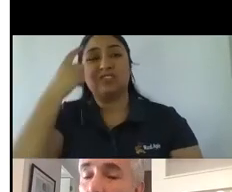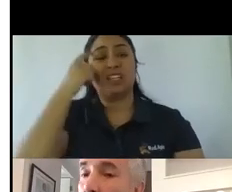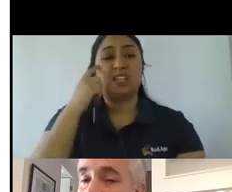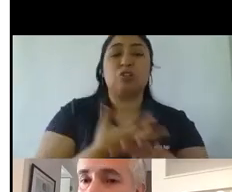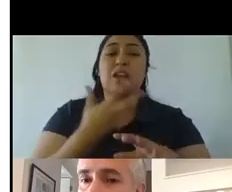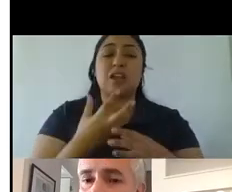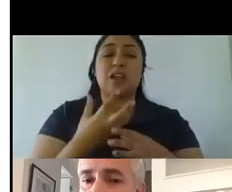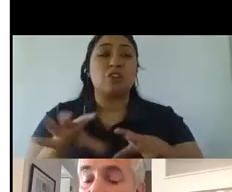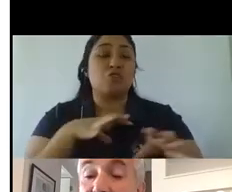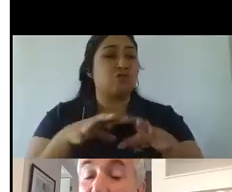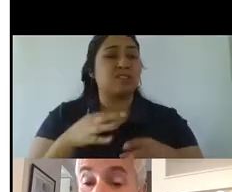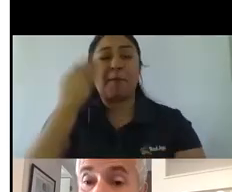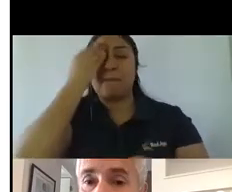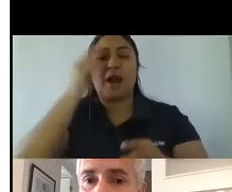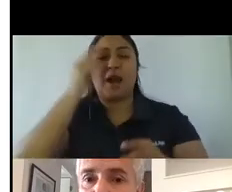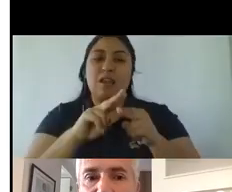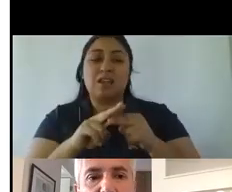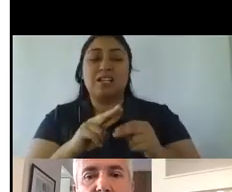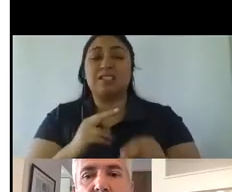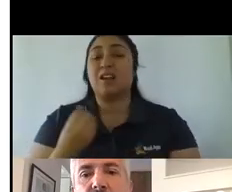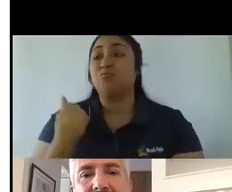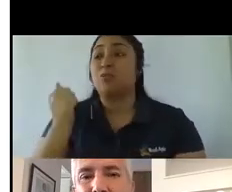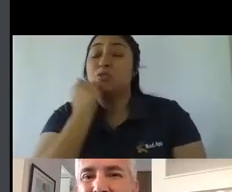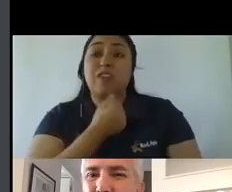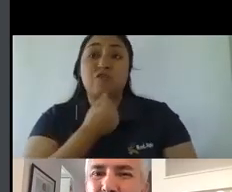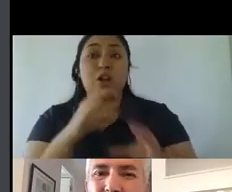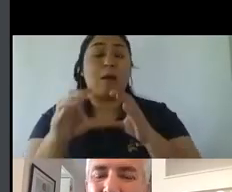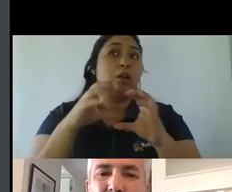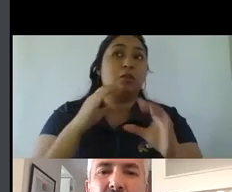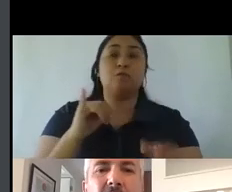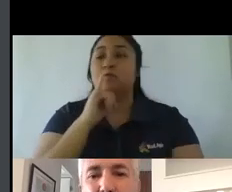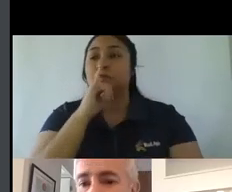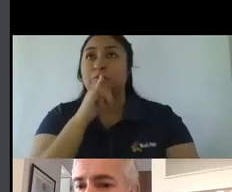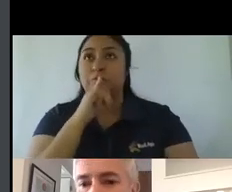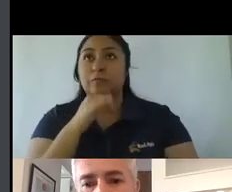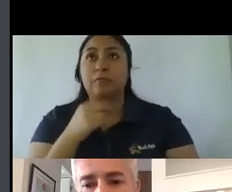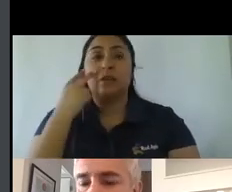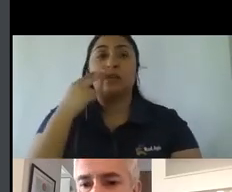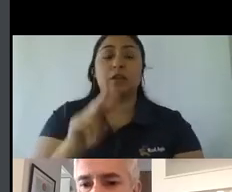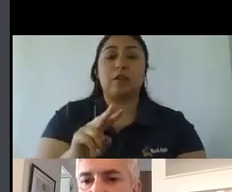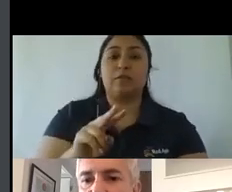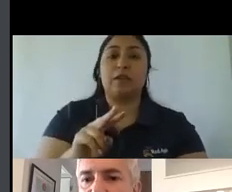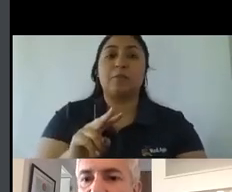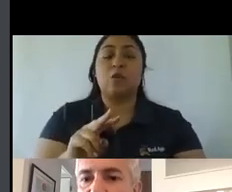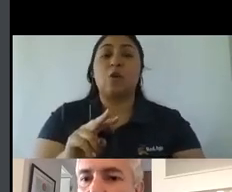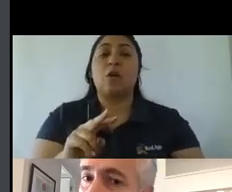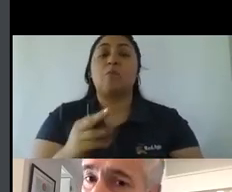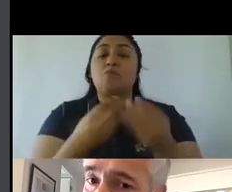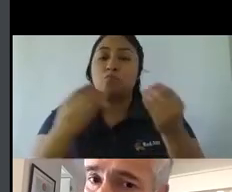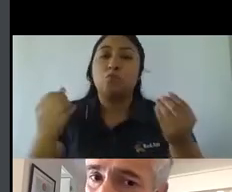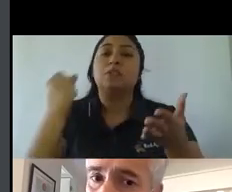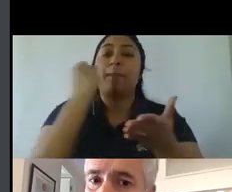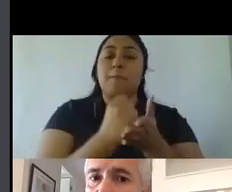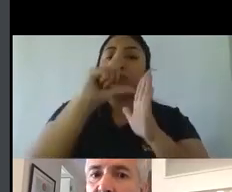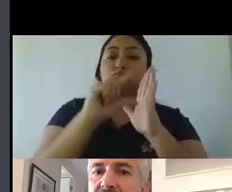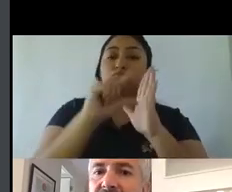quizá estamos cometiendo errores en la comunicación y lo que vemos es que claro hay muchas marcas que cayeron muy significativas pero hay otras